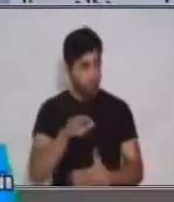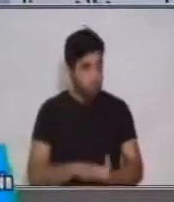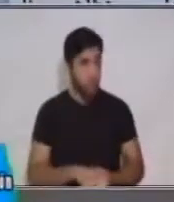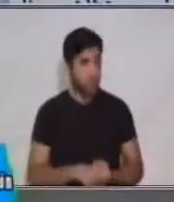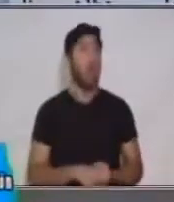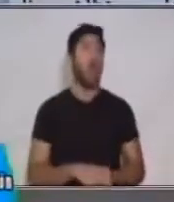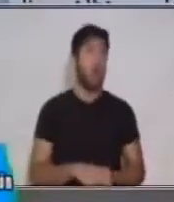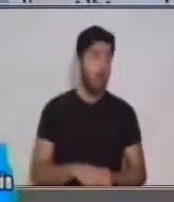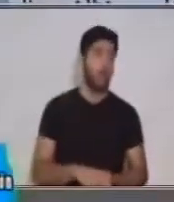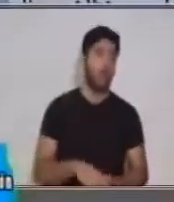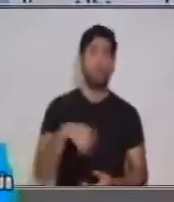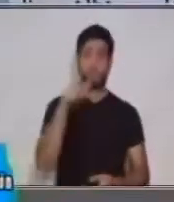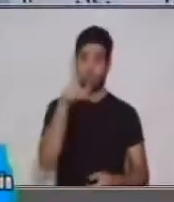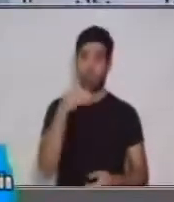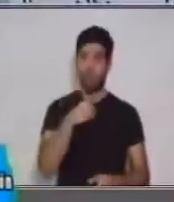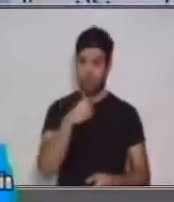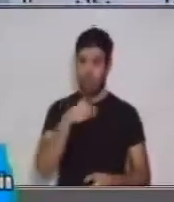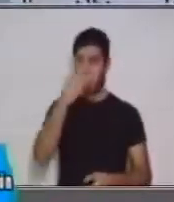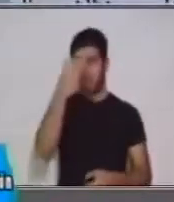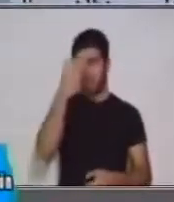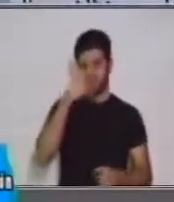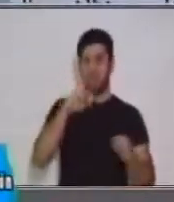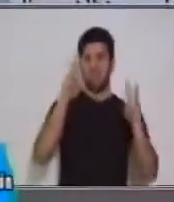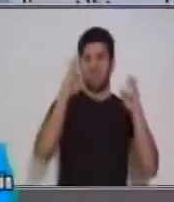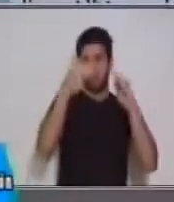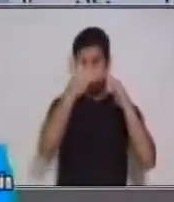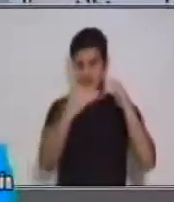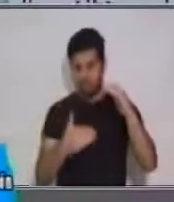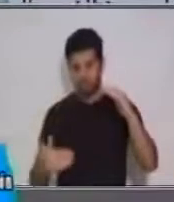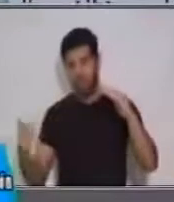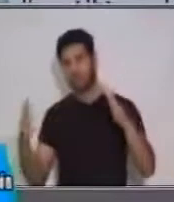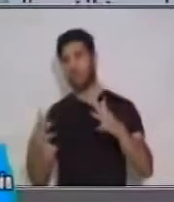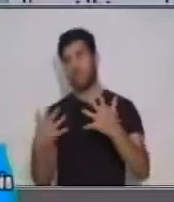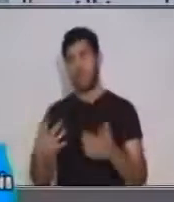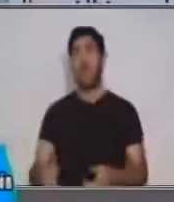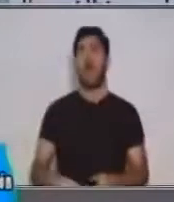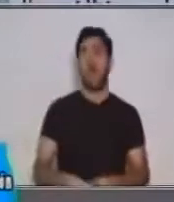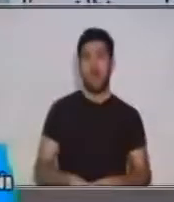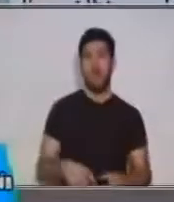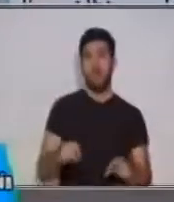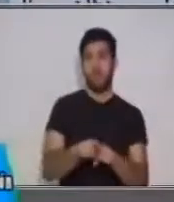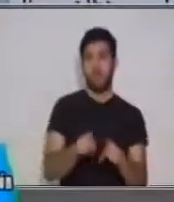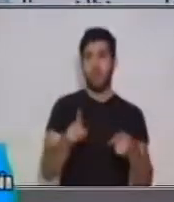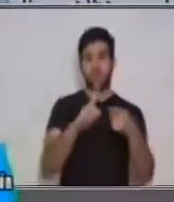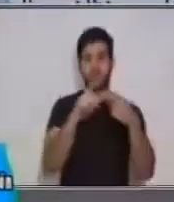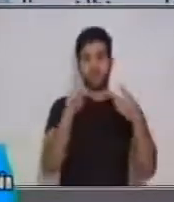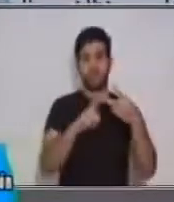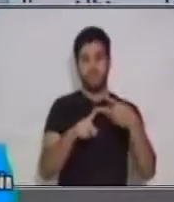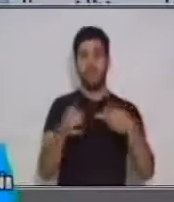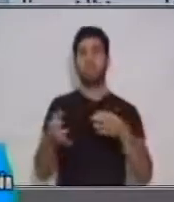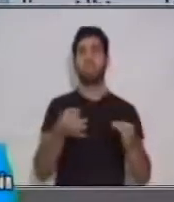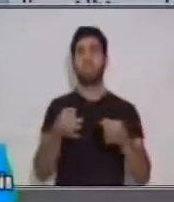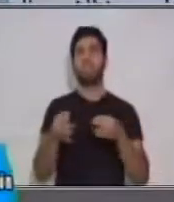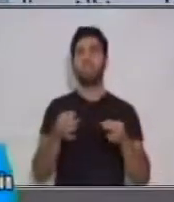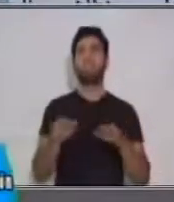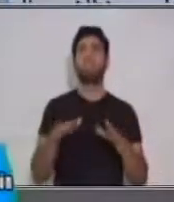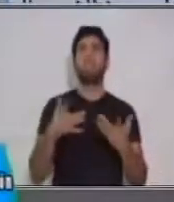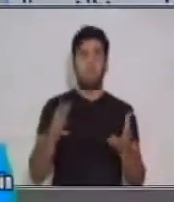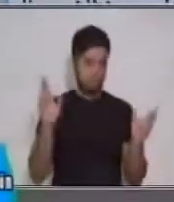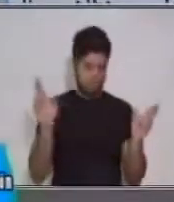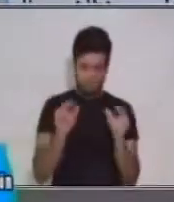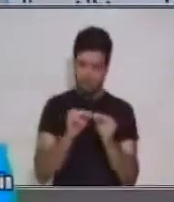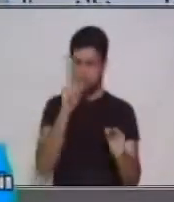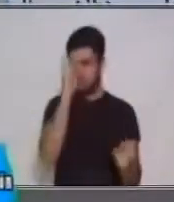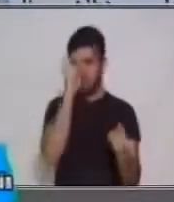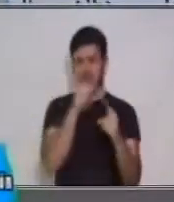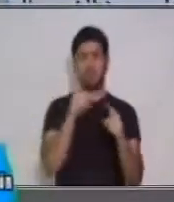gatos, ¿qué quieres saber de qué se va a tratar el resto del texto? La descripción, explicación simple y concisa